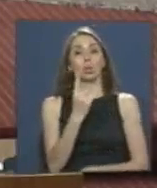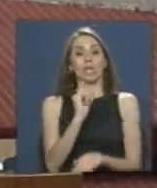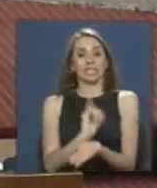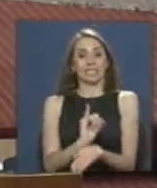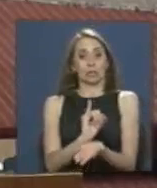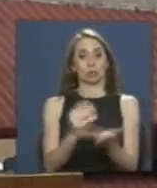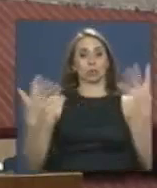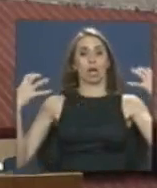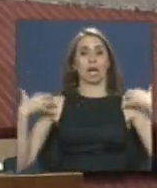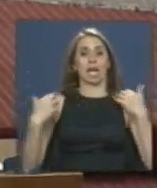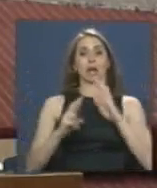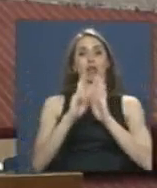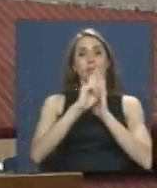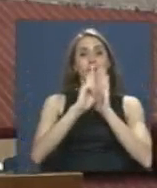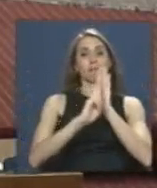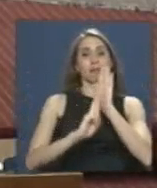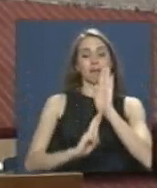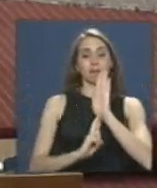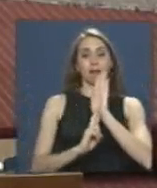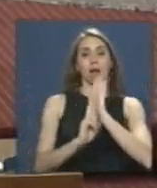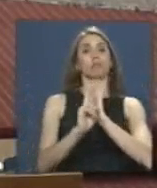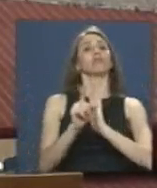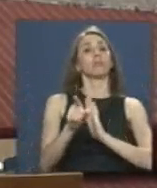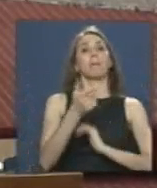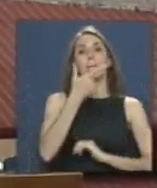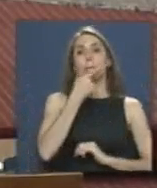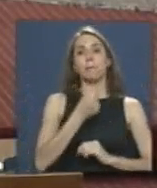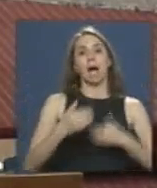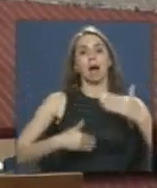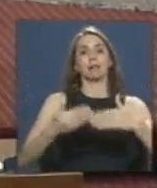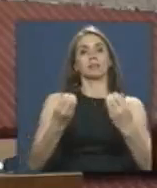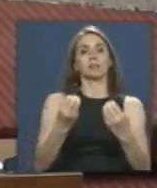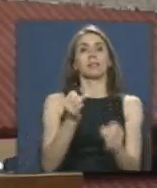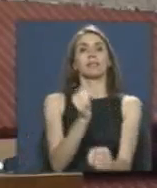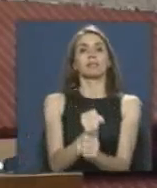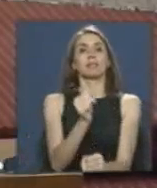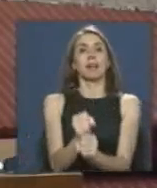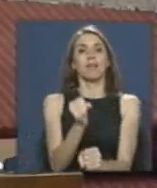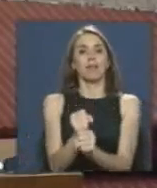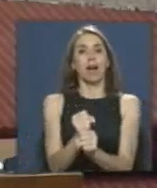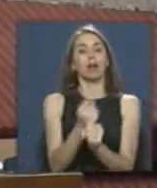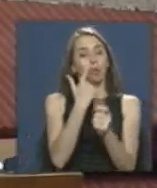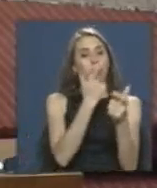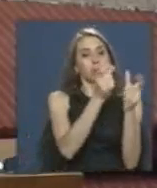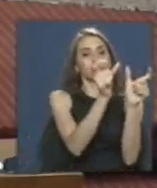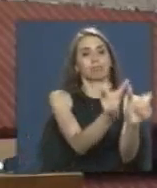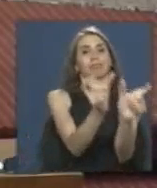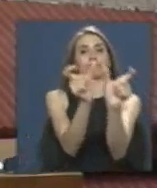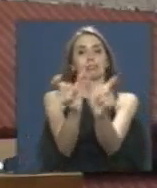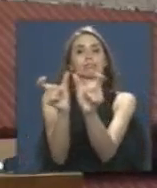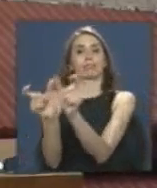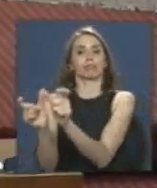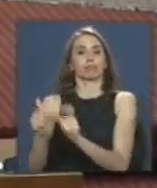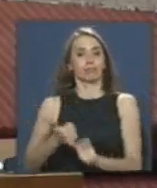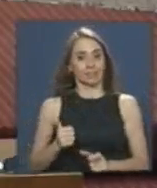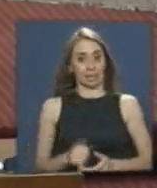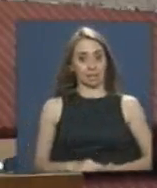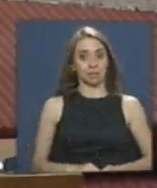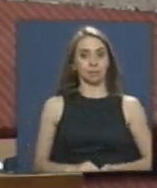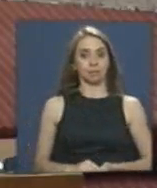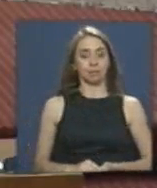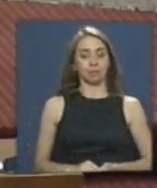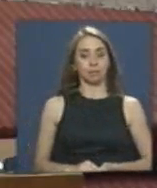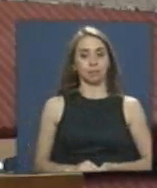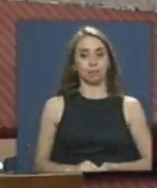se haga más ágil y eficaz todo lo que es la labor o el trabajo de fiscalización. Por otro lado,